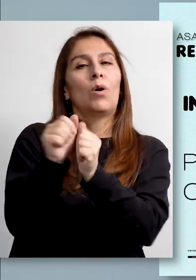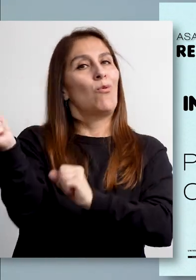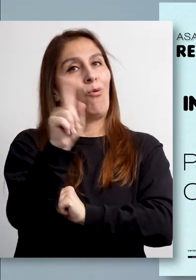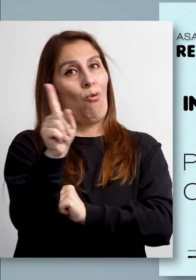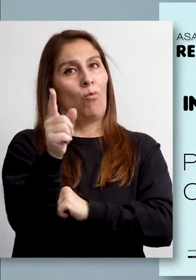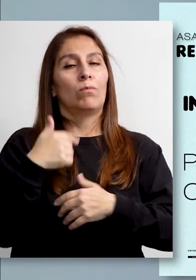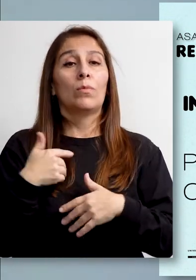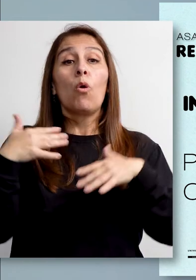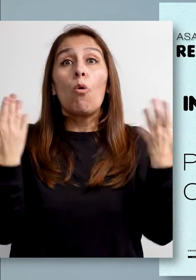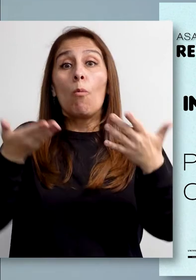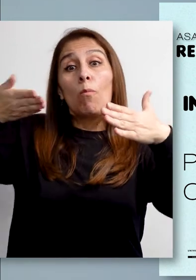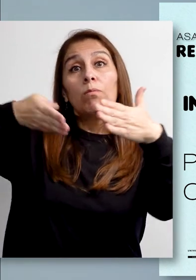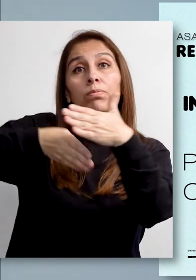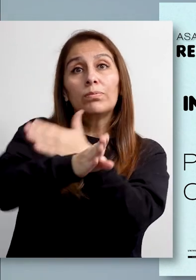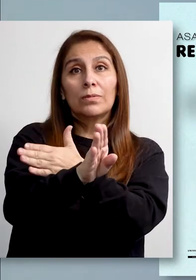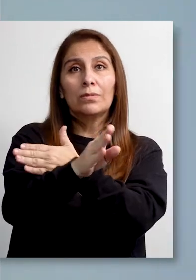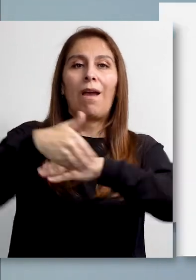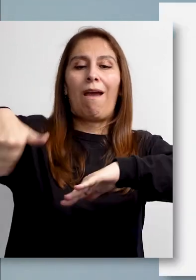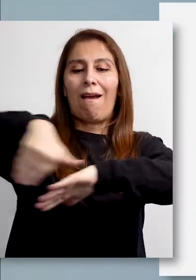número 7220.